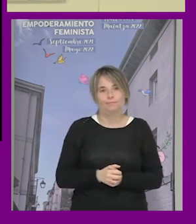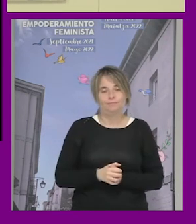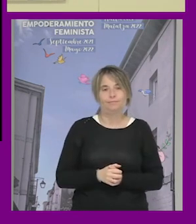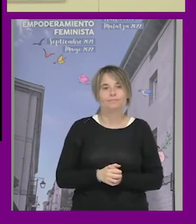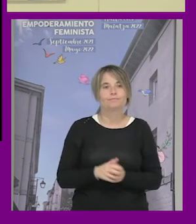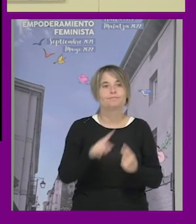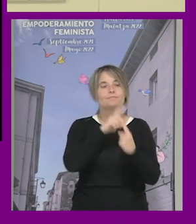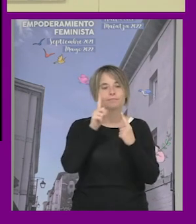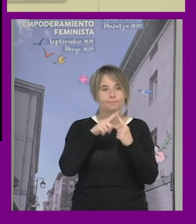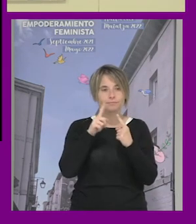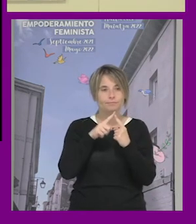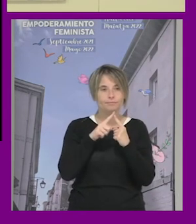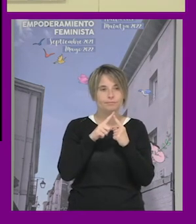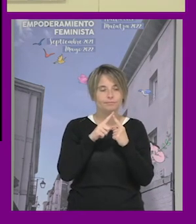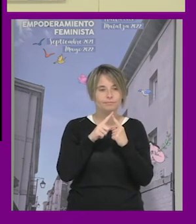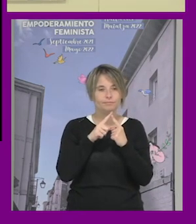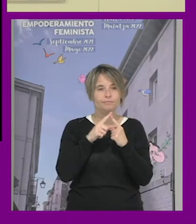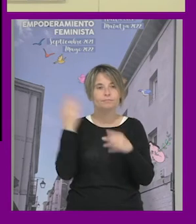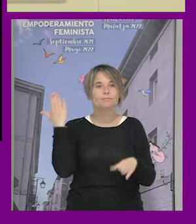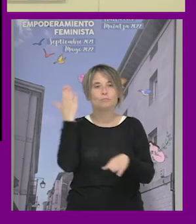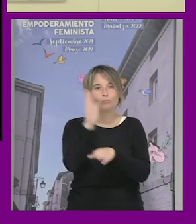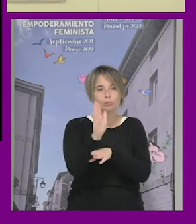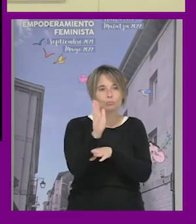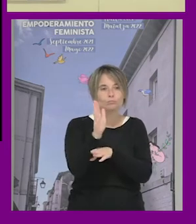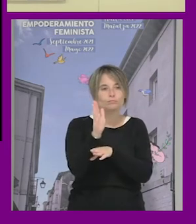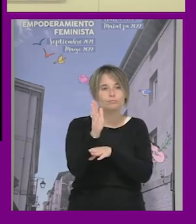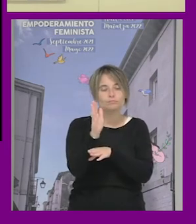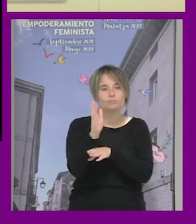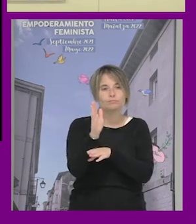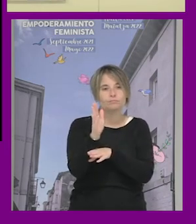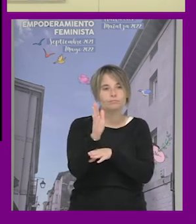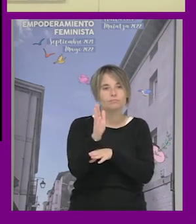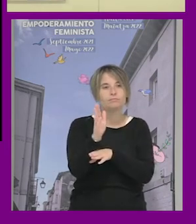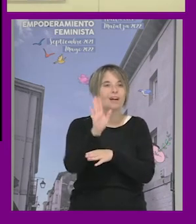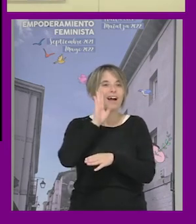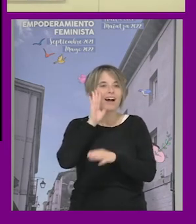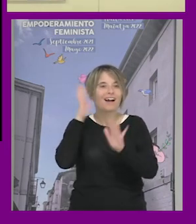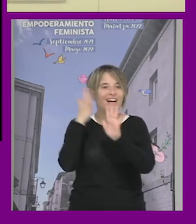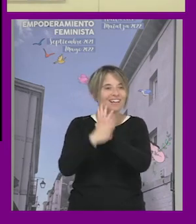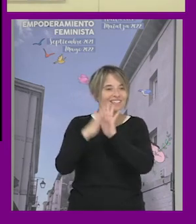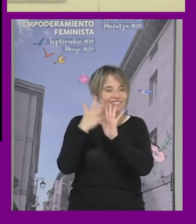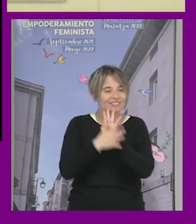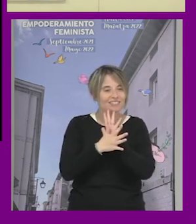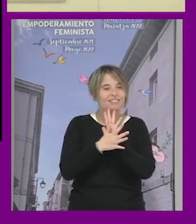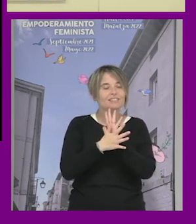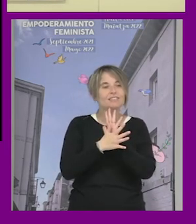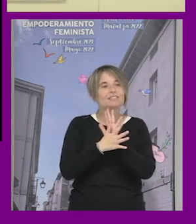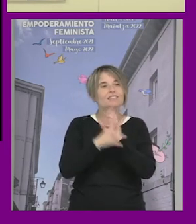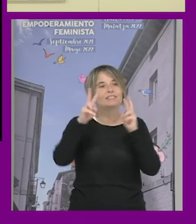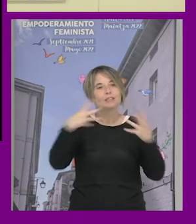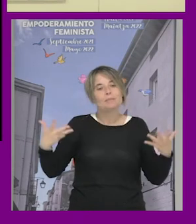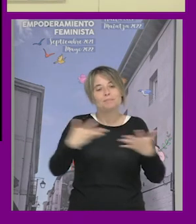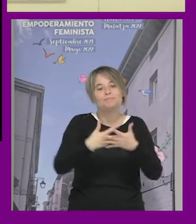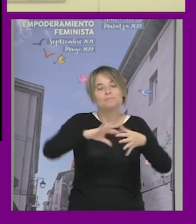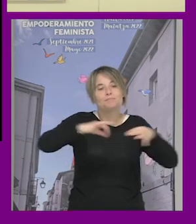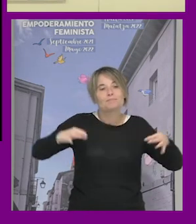en primer lugar quería plantearos el tema de que os he comentado antes del cruce diversidad